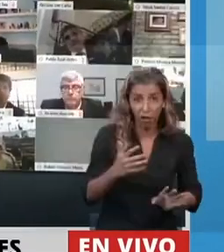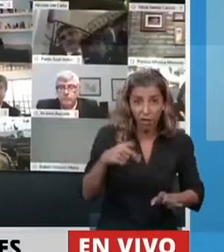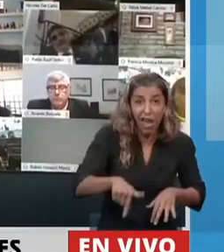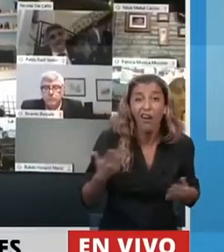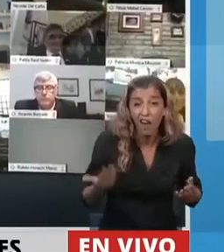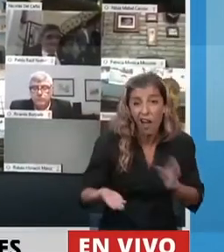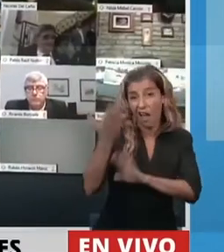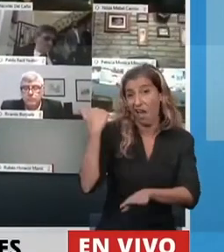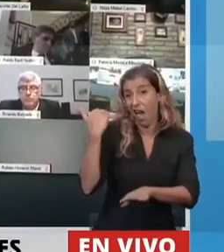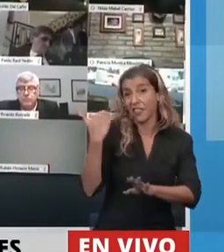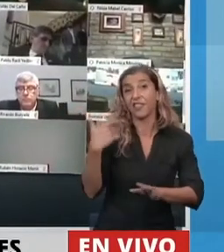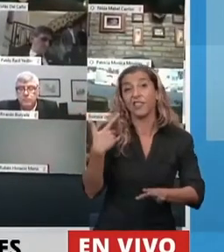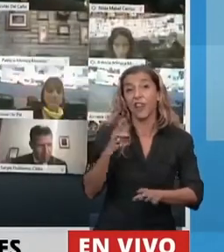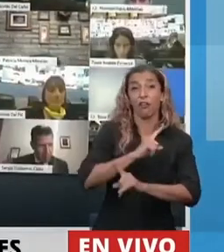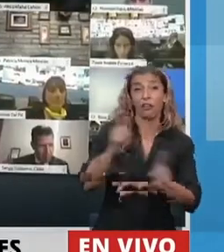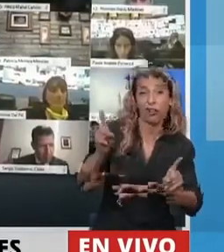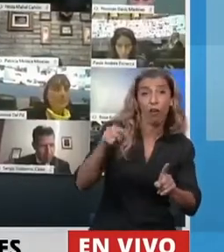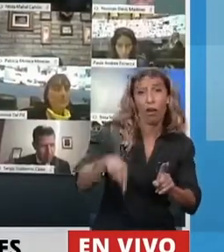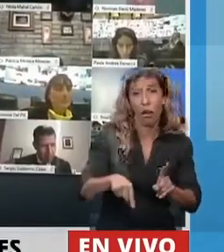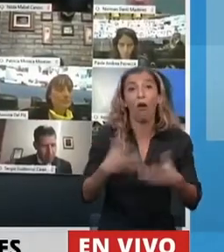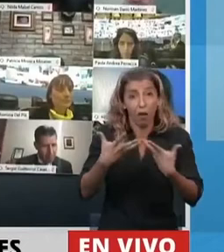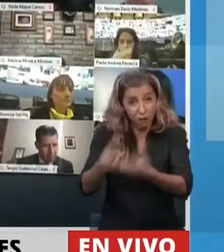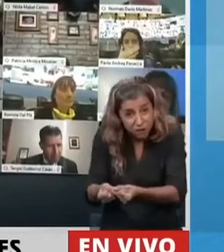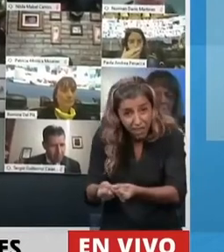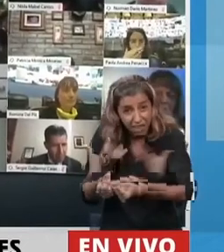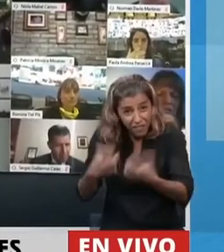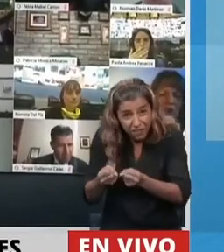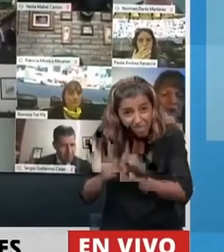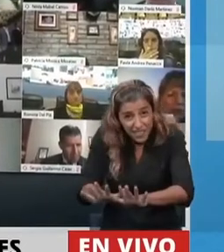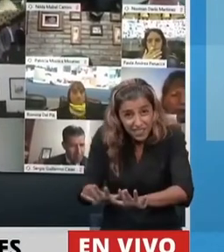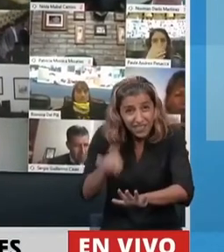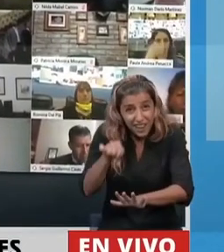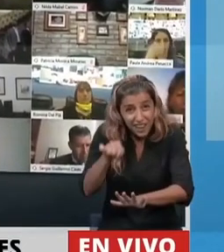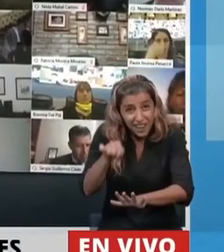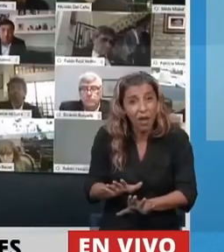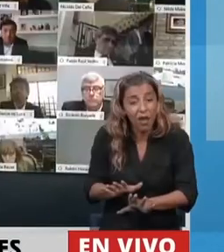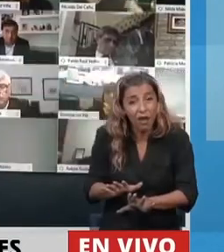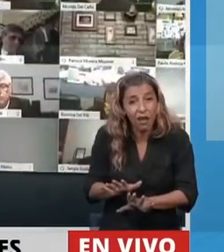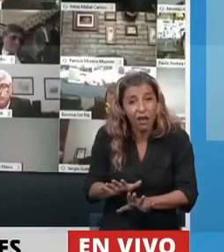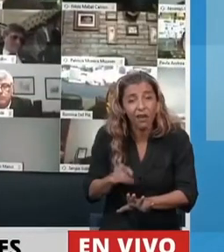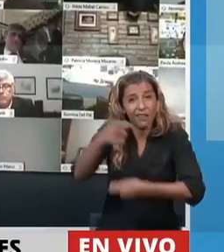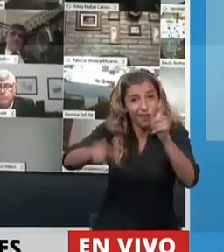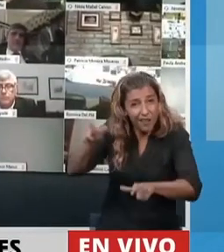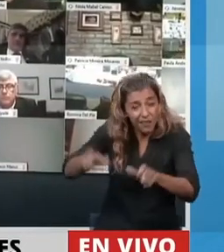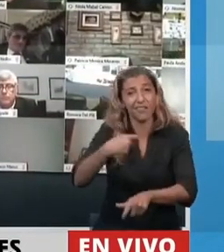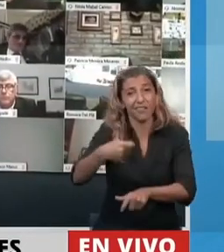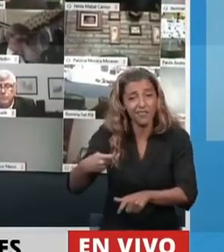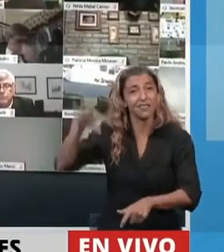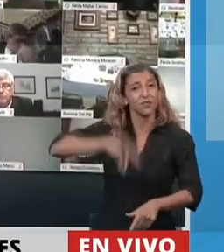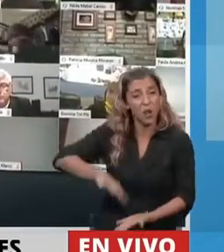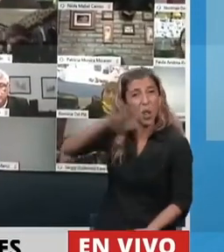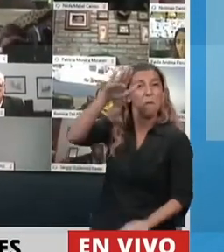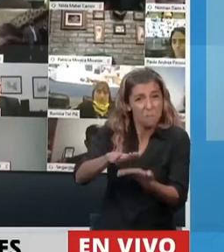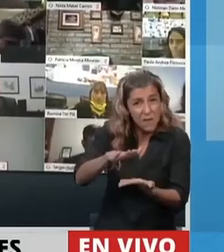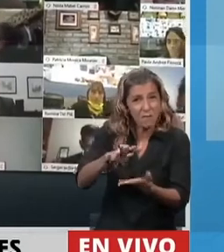tampoco pueden decir nada porque, ok, van a defender, van a defender esto, van a defender. Jubilados cobren menos de lo que correspondía